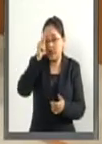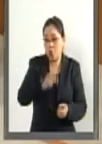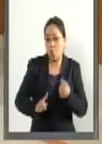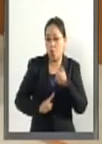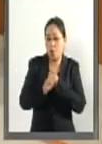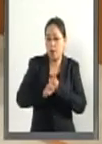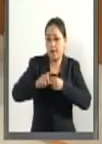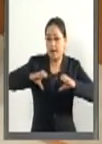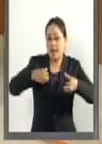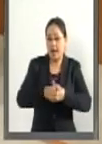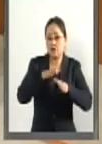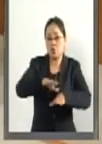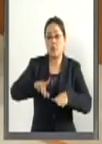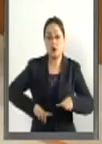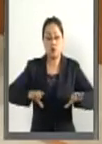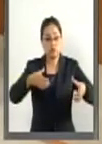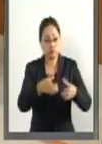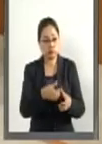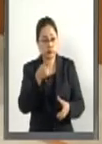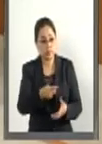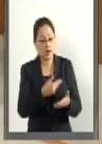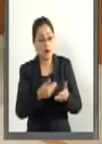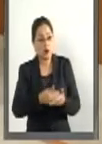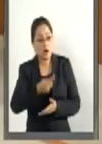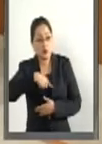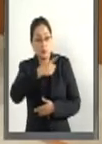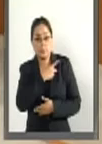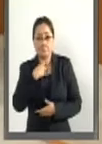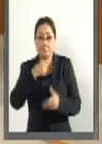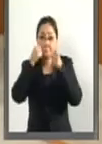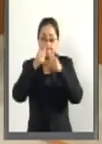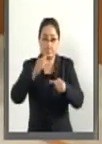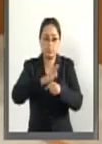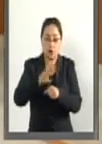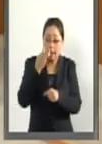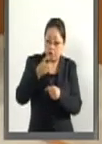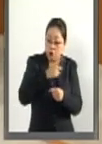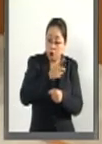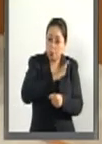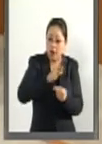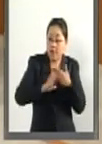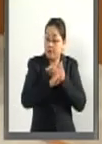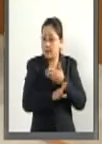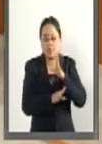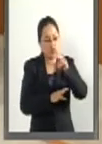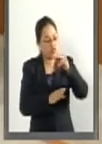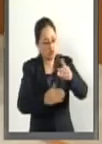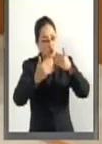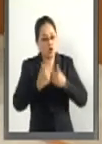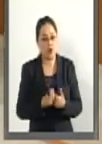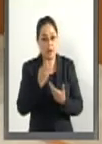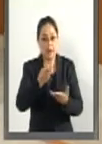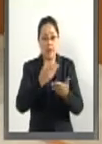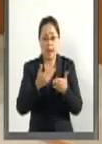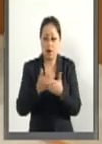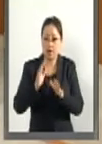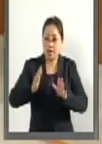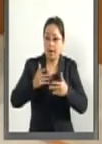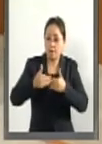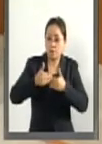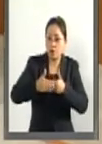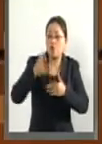y es nuestro deber considerar que no es ni inevitable y que tampoco es incurable.